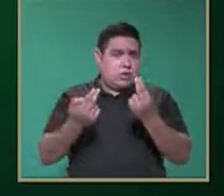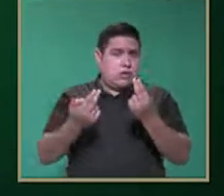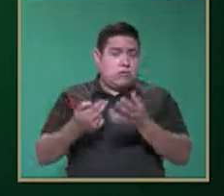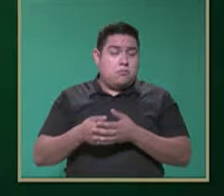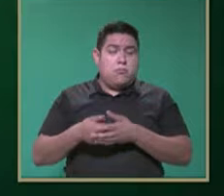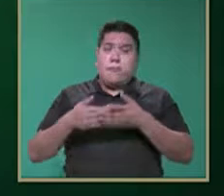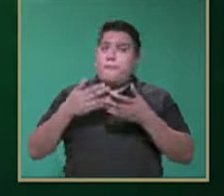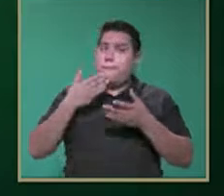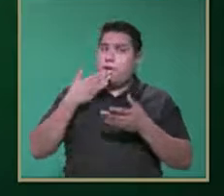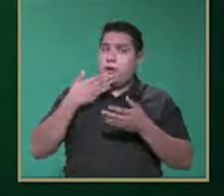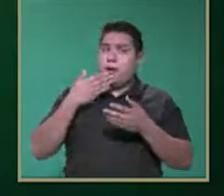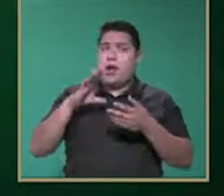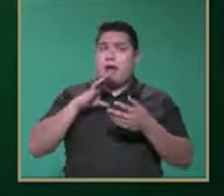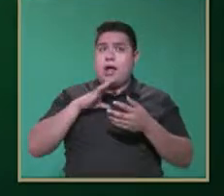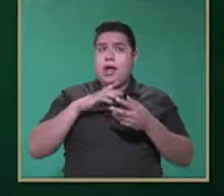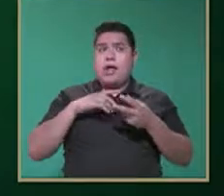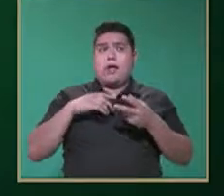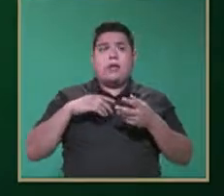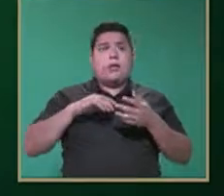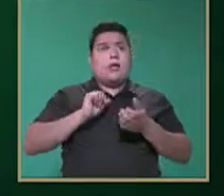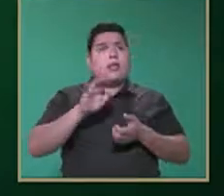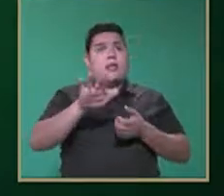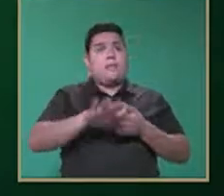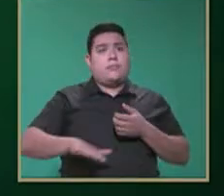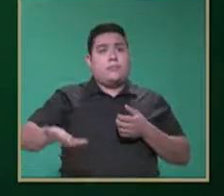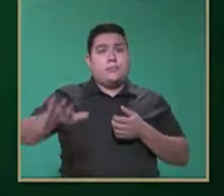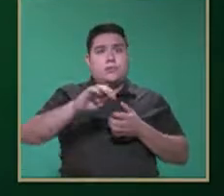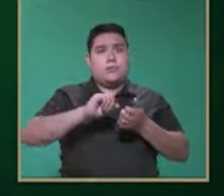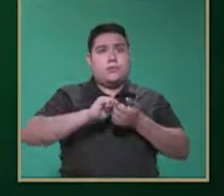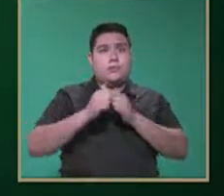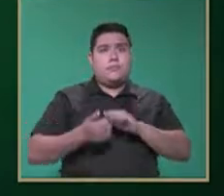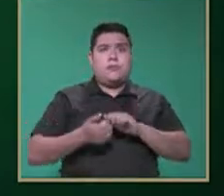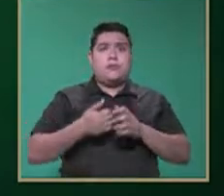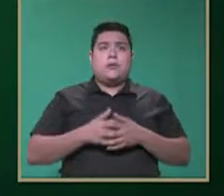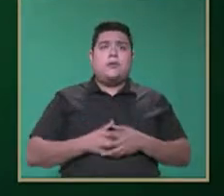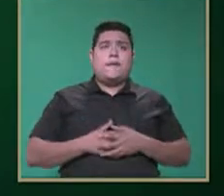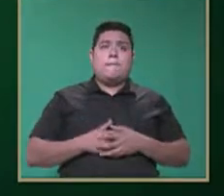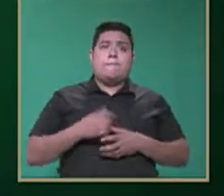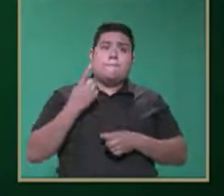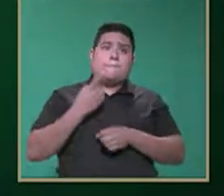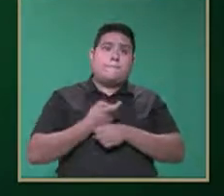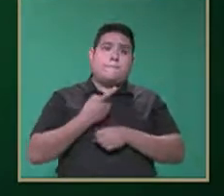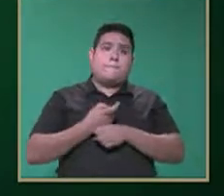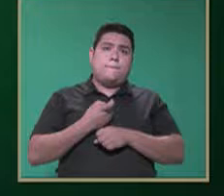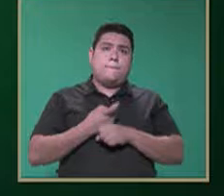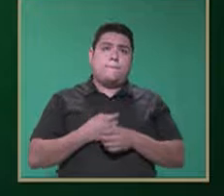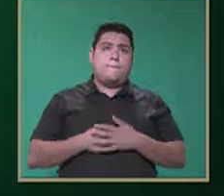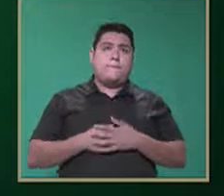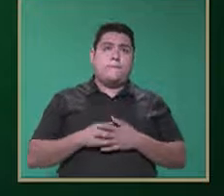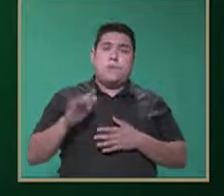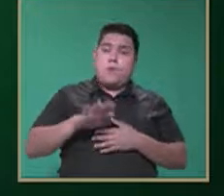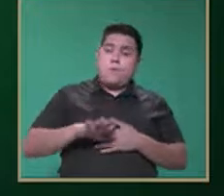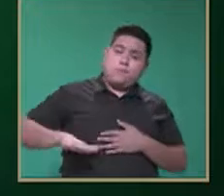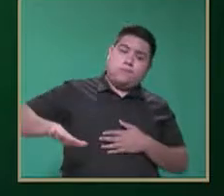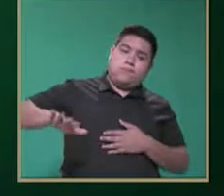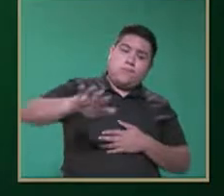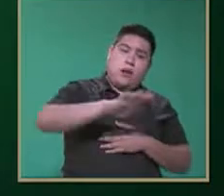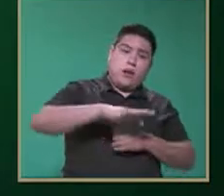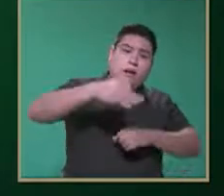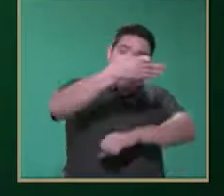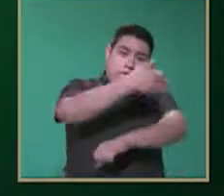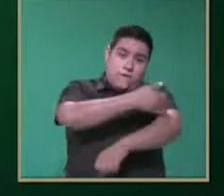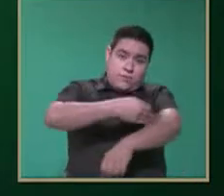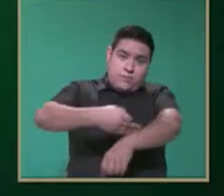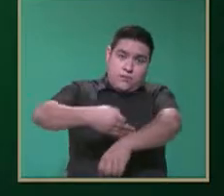en dos formas las adaptaciones ambientales. Primeramente, en el contexto familiar